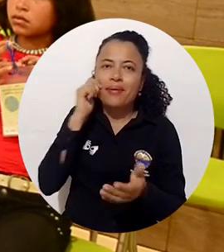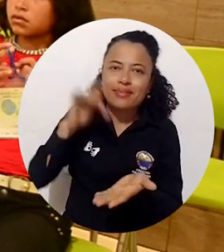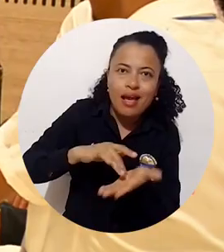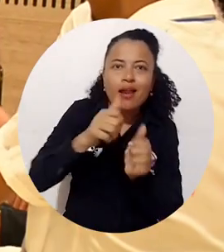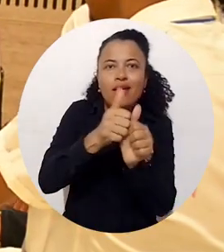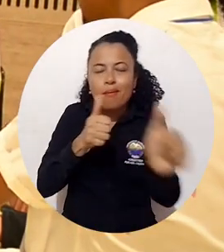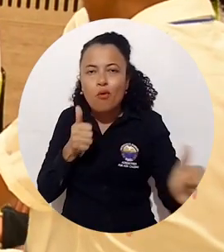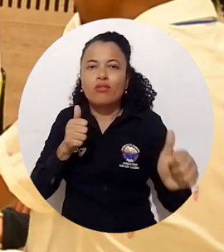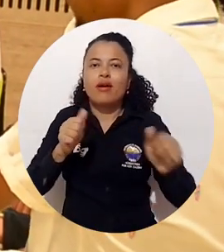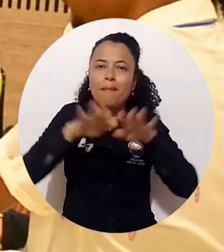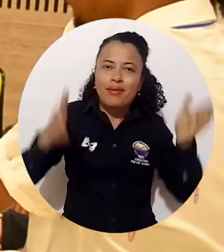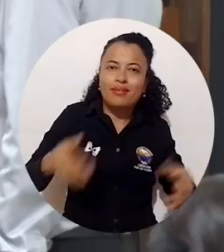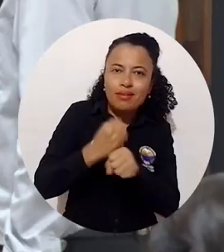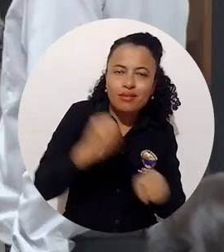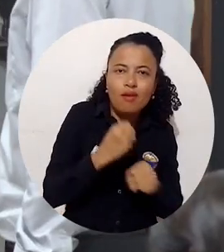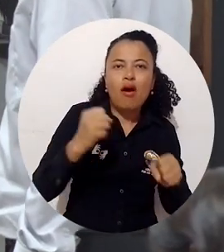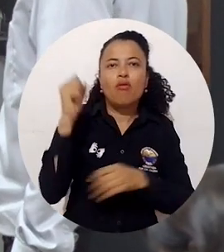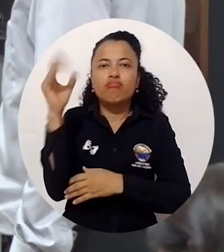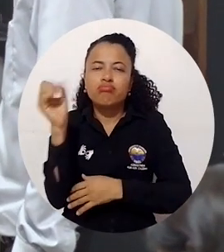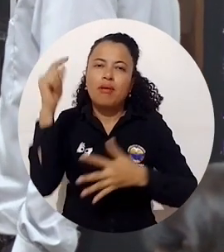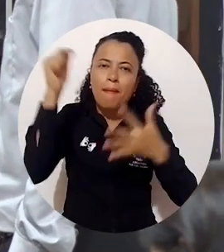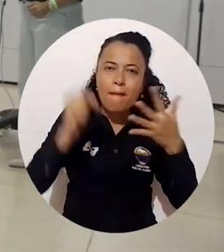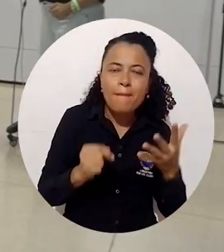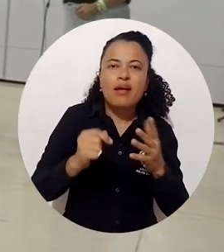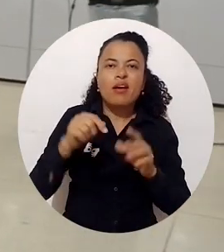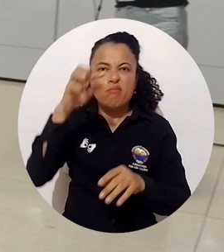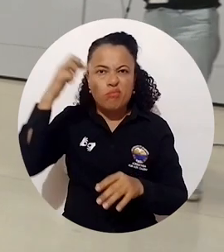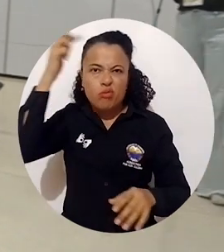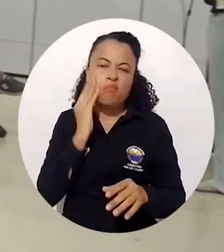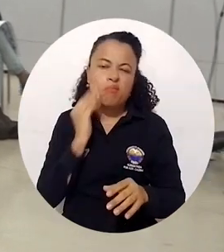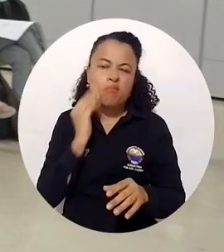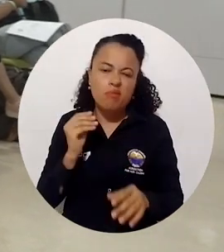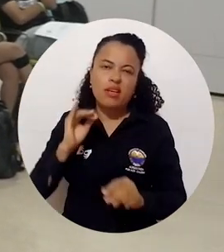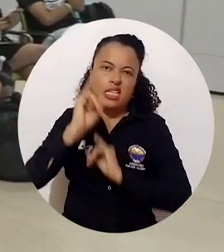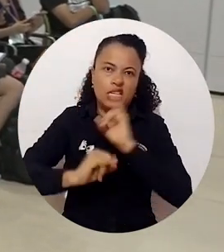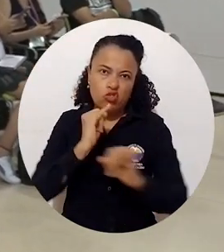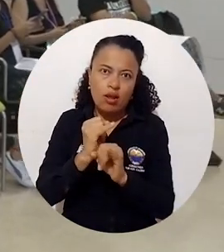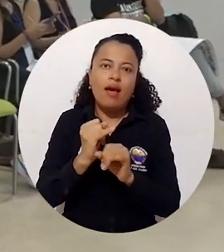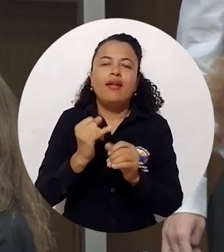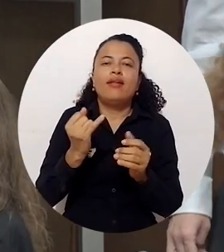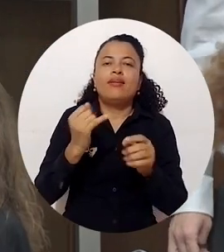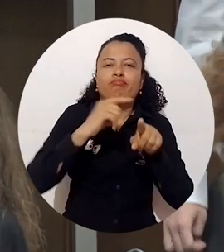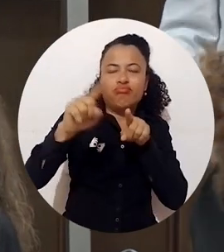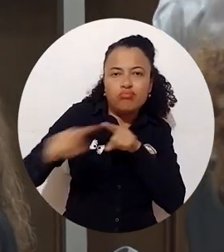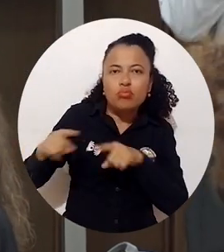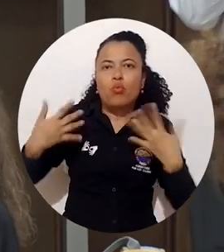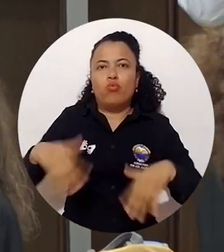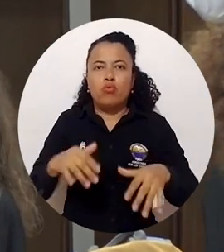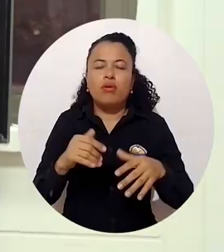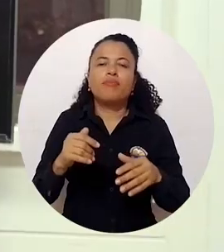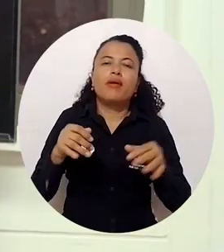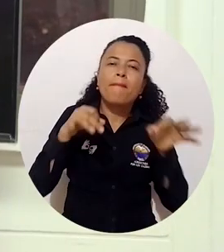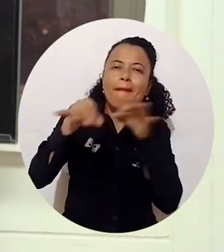climático. Con mesas de trabajo, conversatorios y paneles, expertos nacionales e internacionales socializaron desde su experiencia los